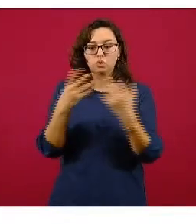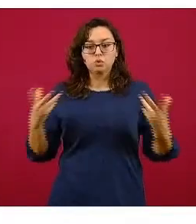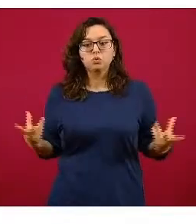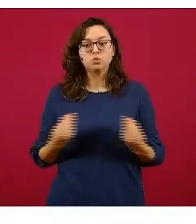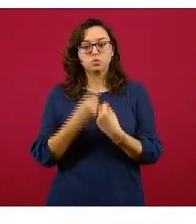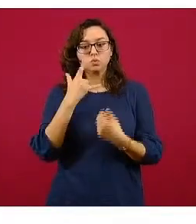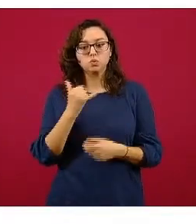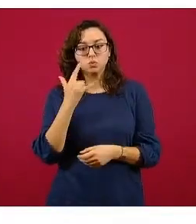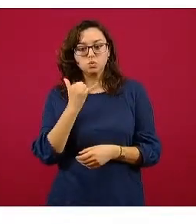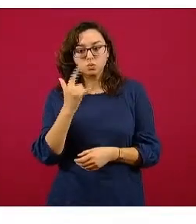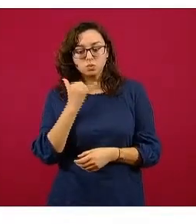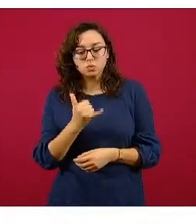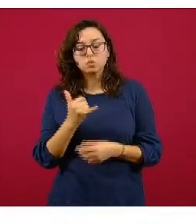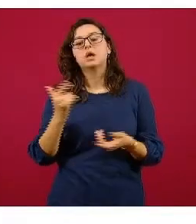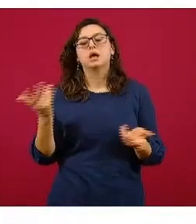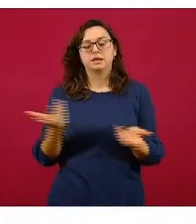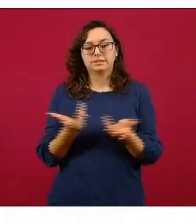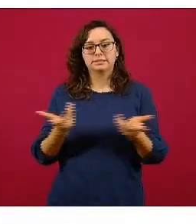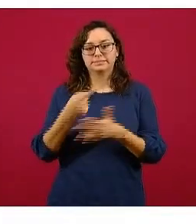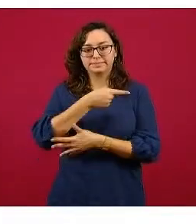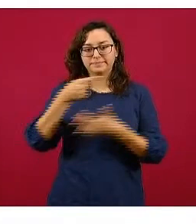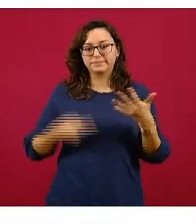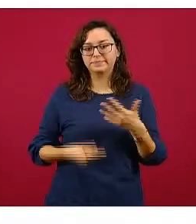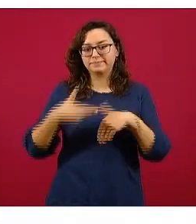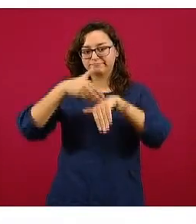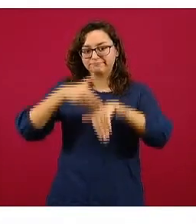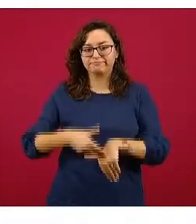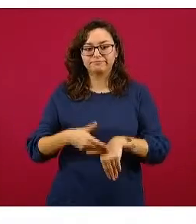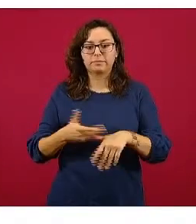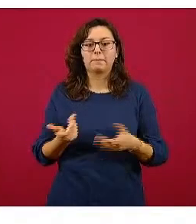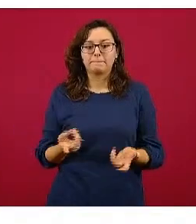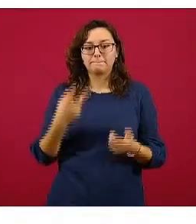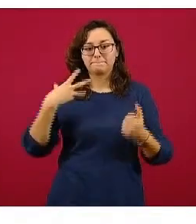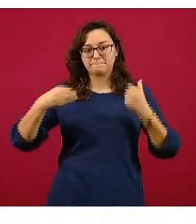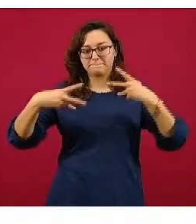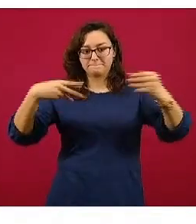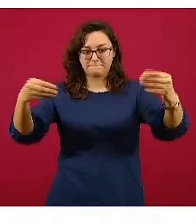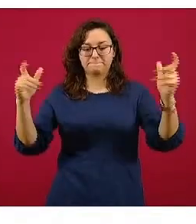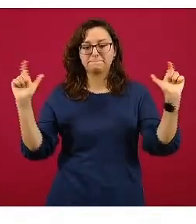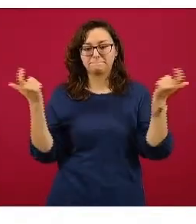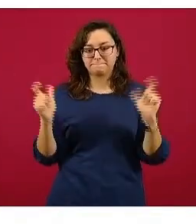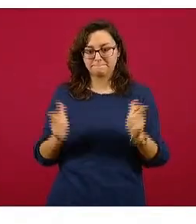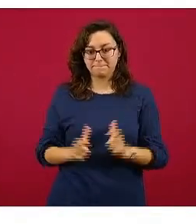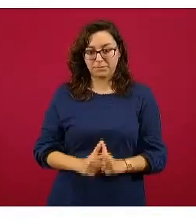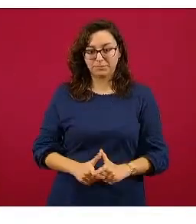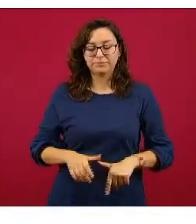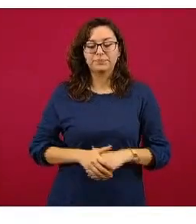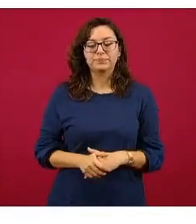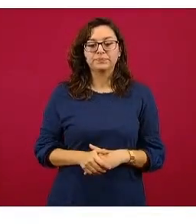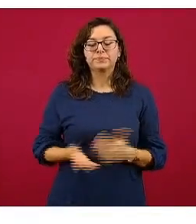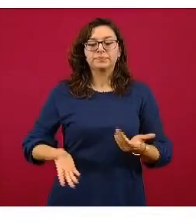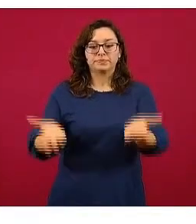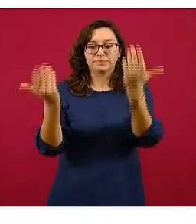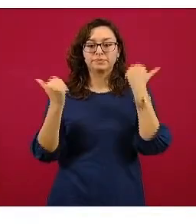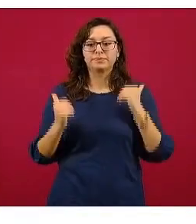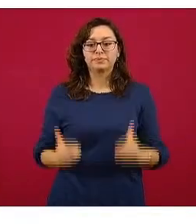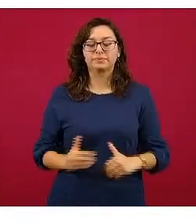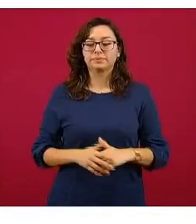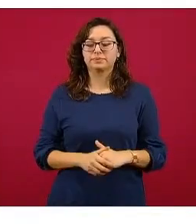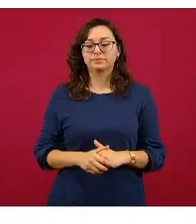práctica estas recomendaciones y entonces de manera colectiva disminuimos la transmisión de la enfermedad. Veamos ahora